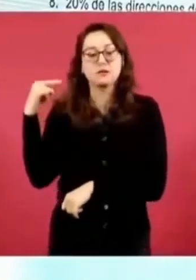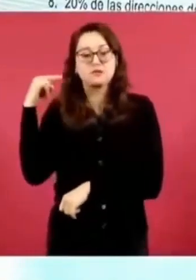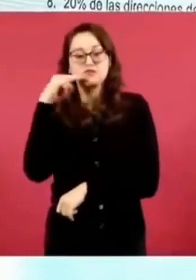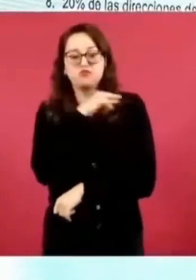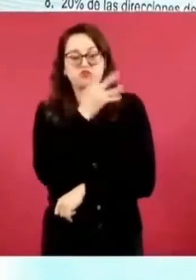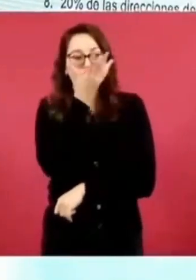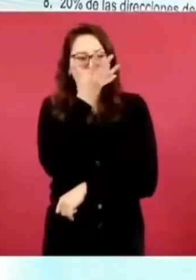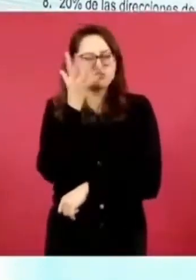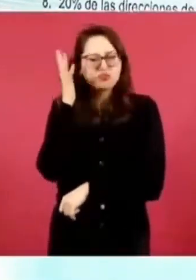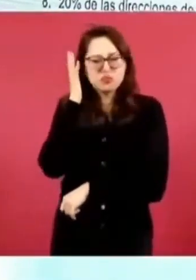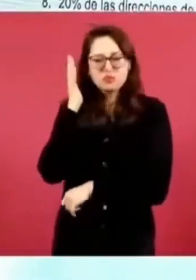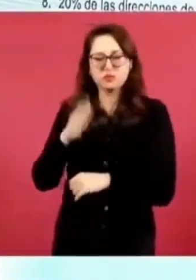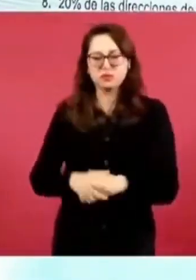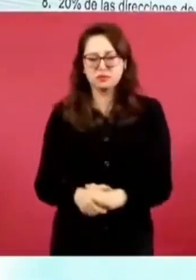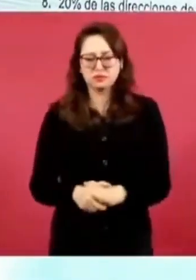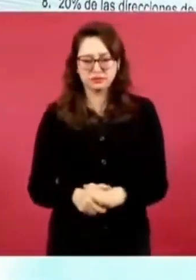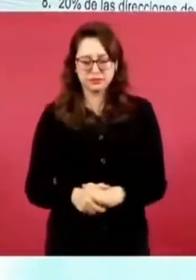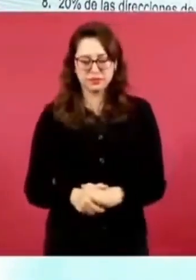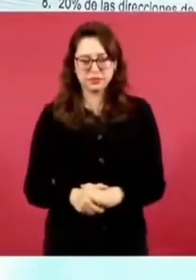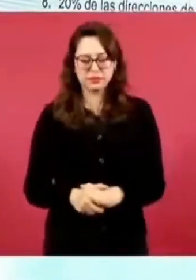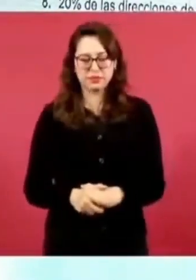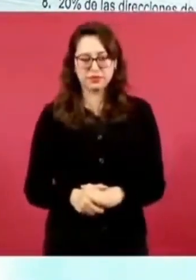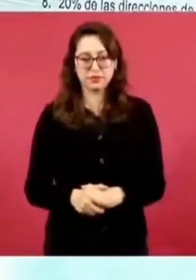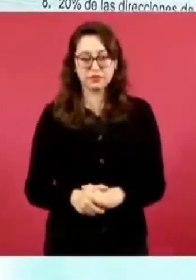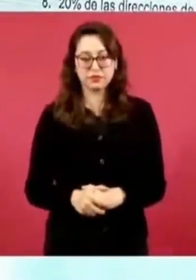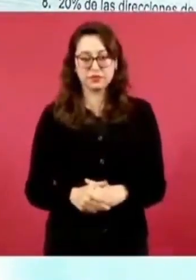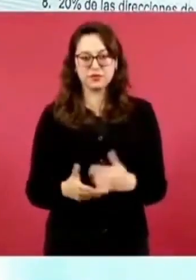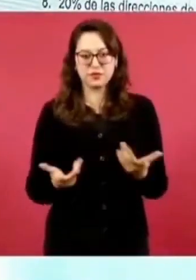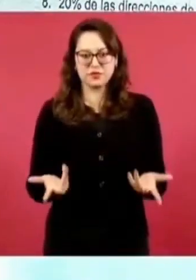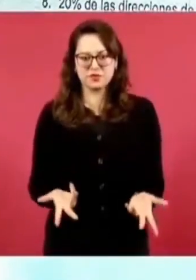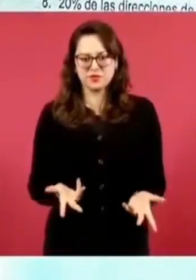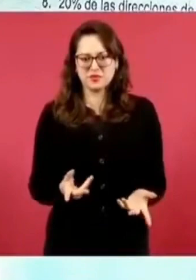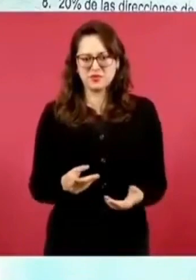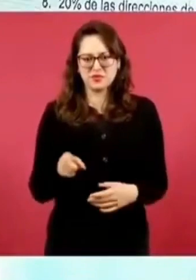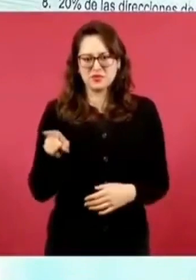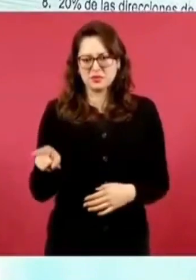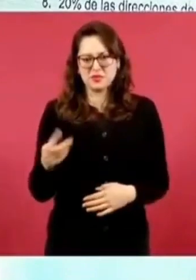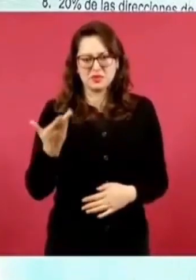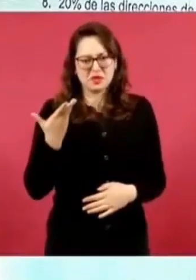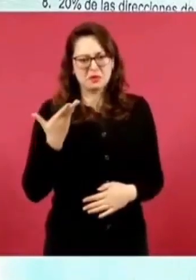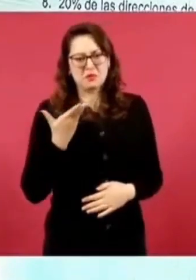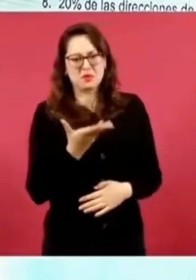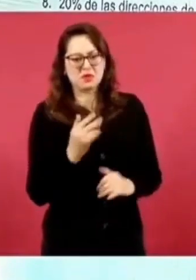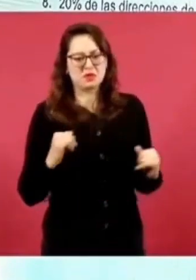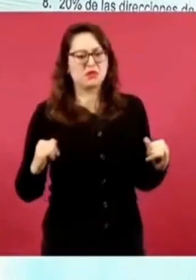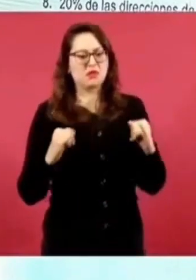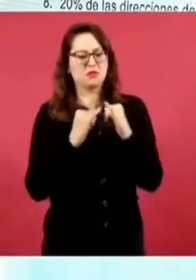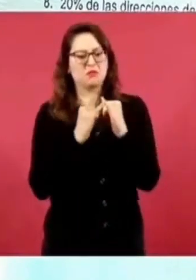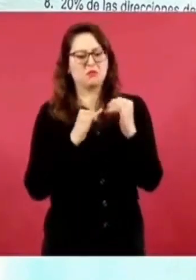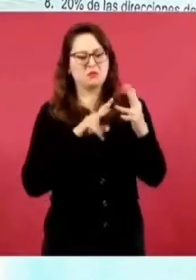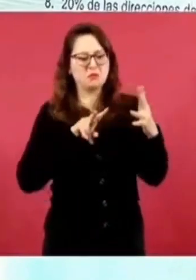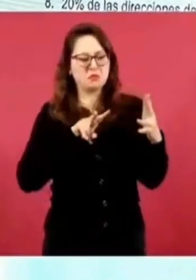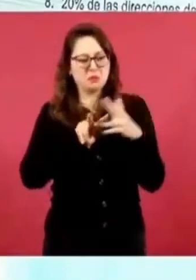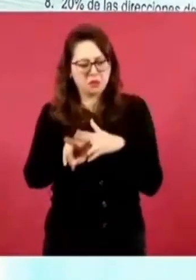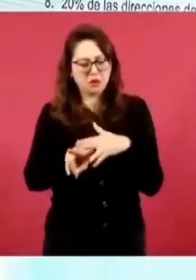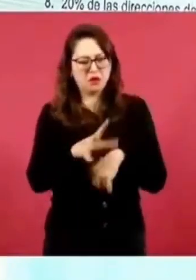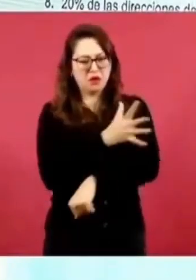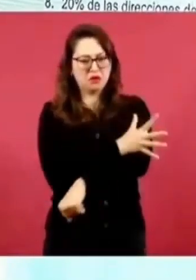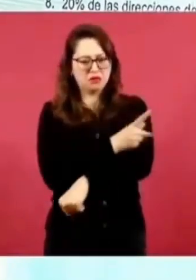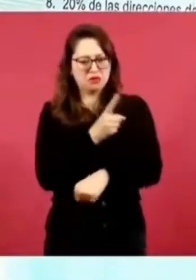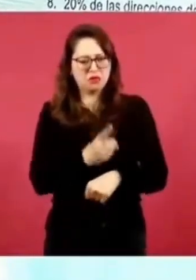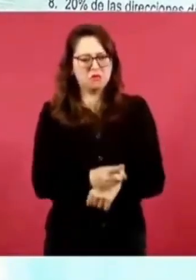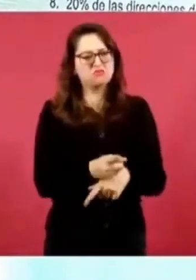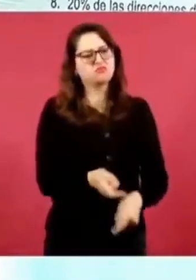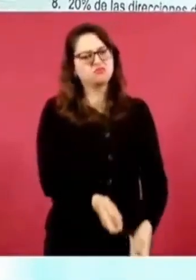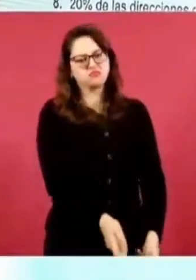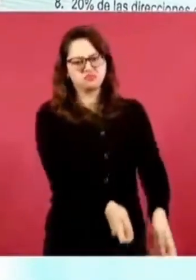Transparencia, aquí solicitan, ya lo he dicho